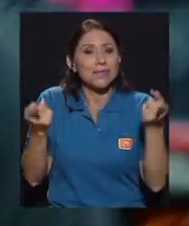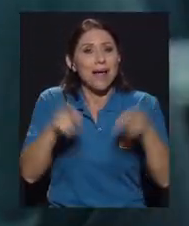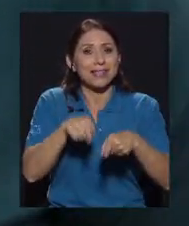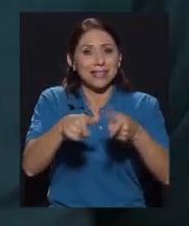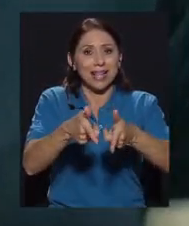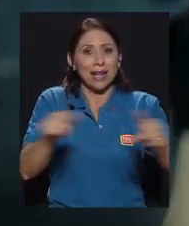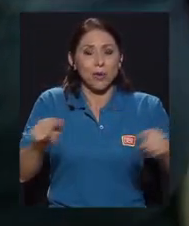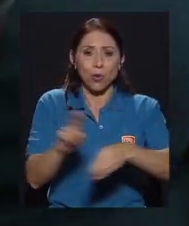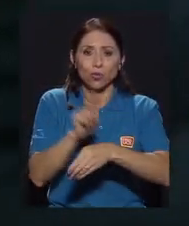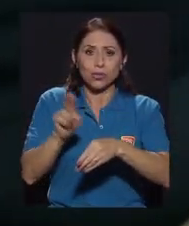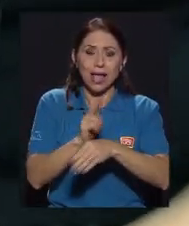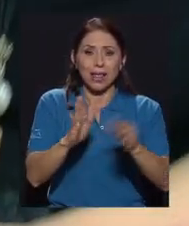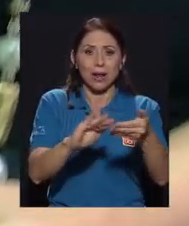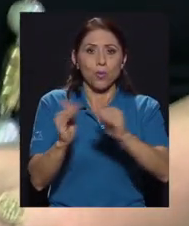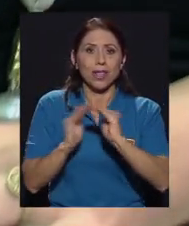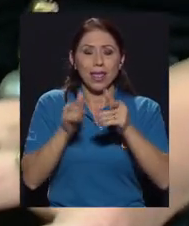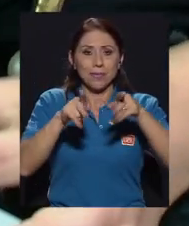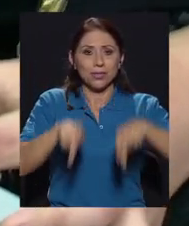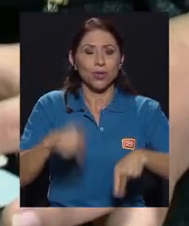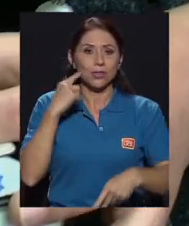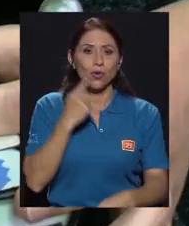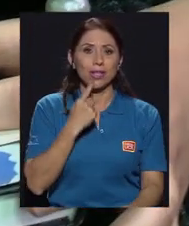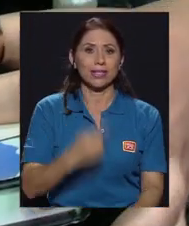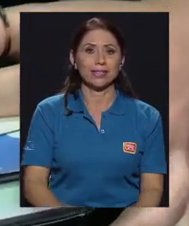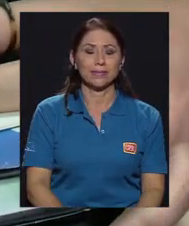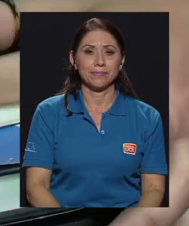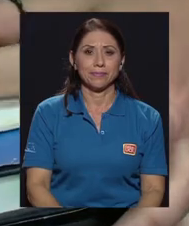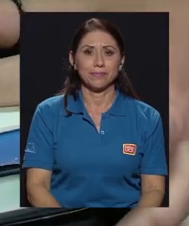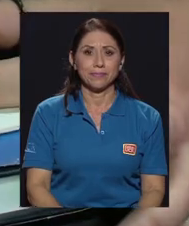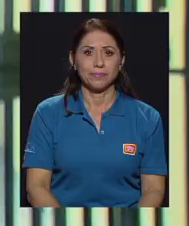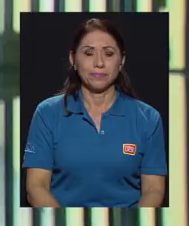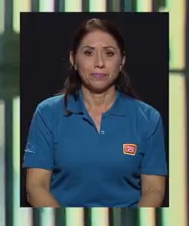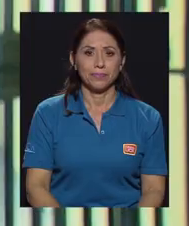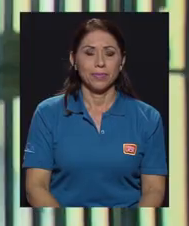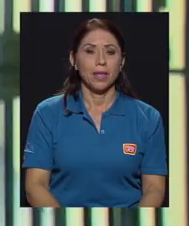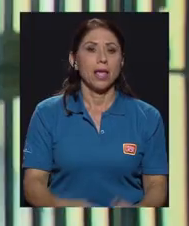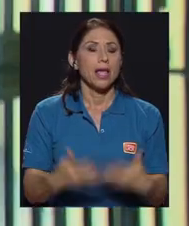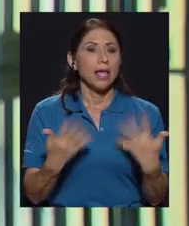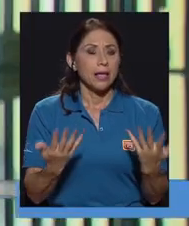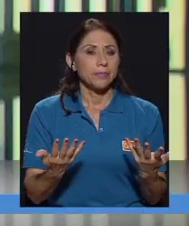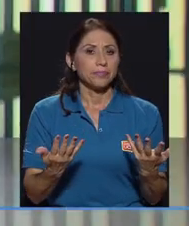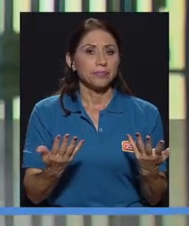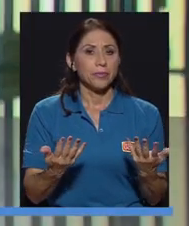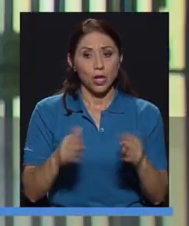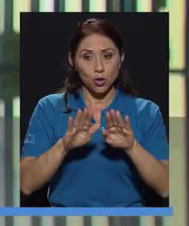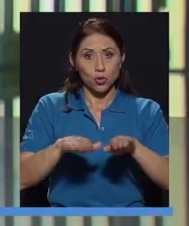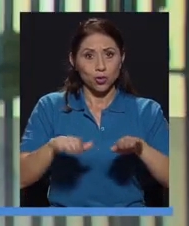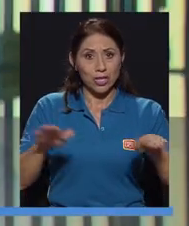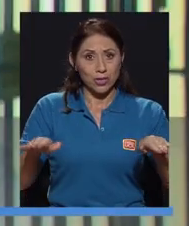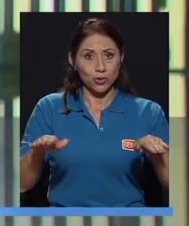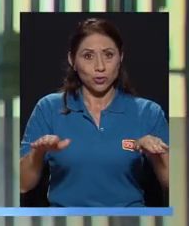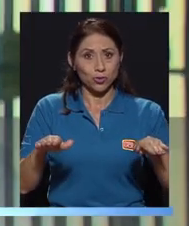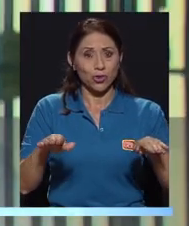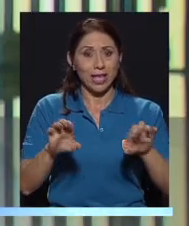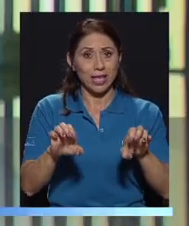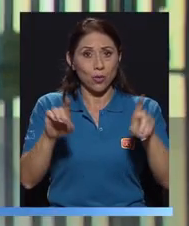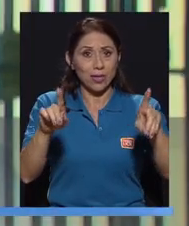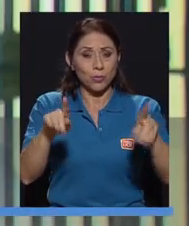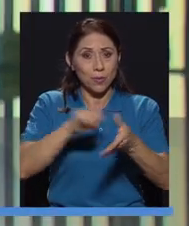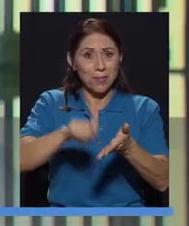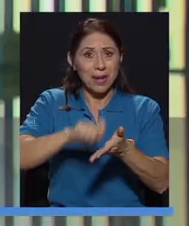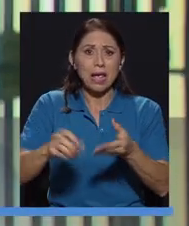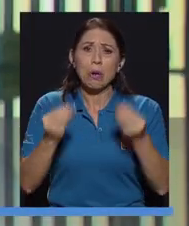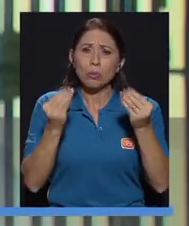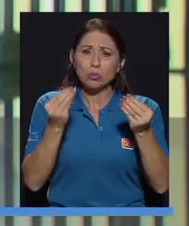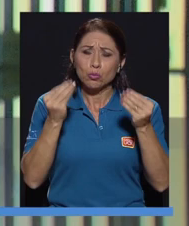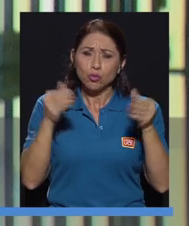de personas sordas. Por otro lado, la carga de español en el currículo de los niños en educación primaria es grandísima.